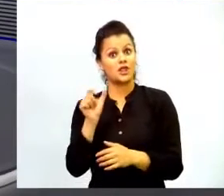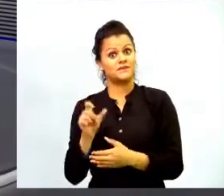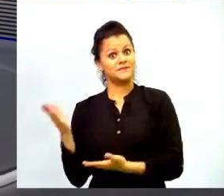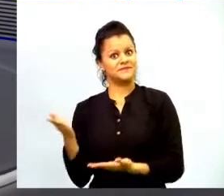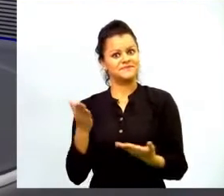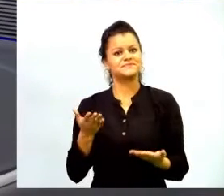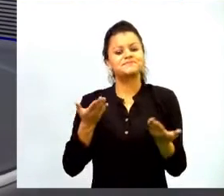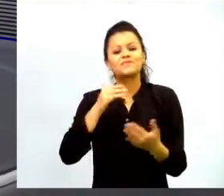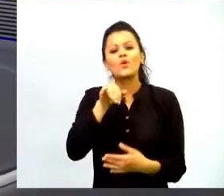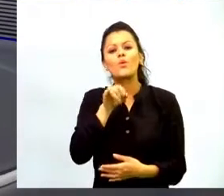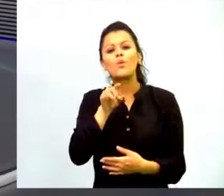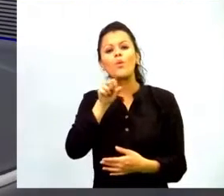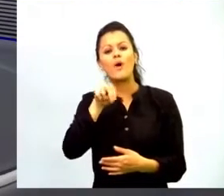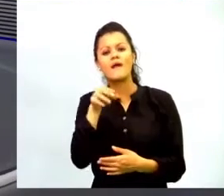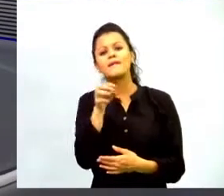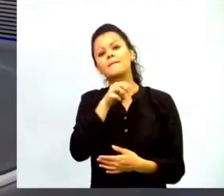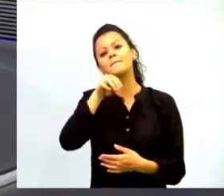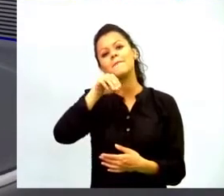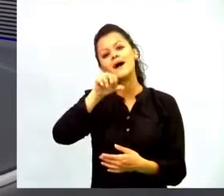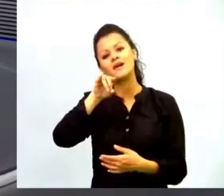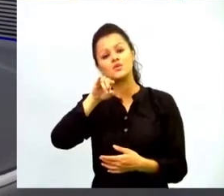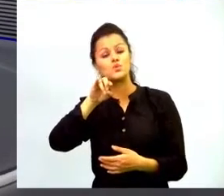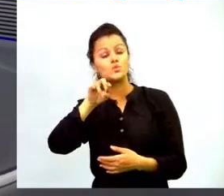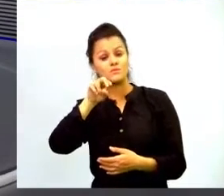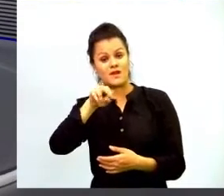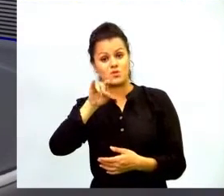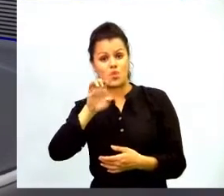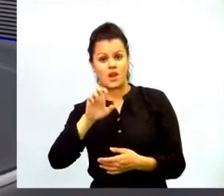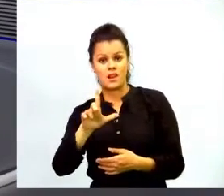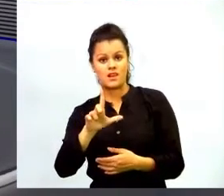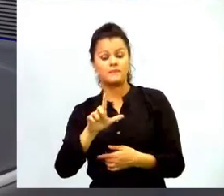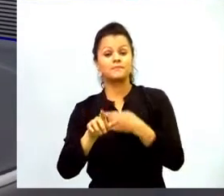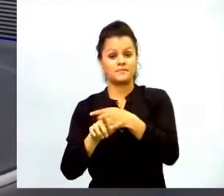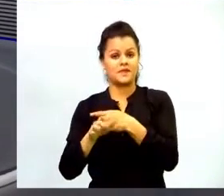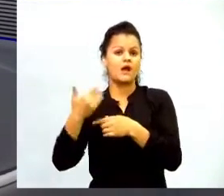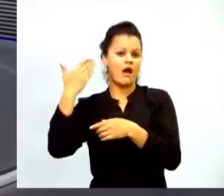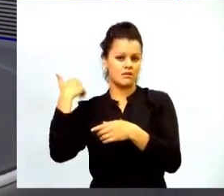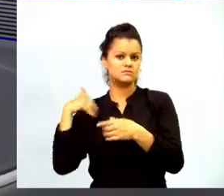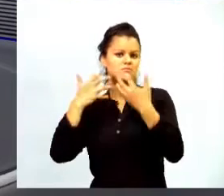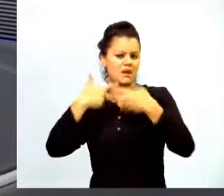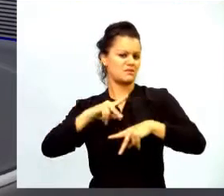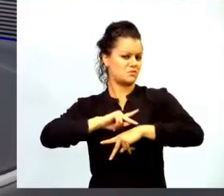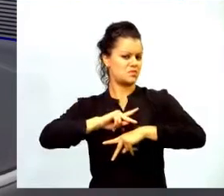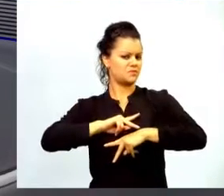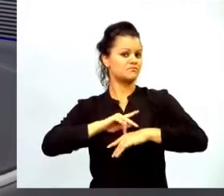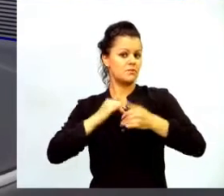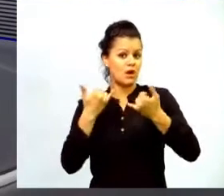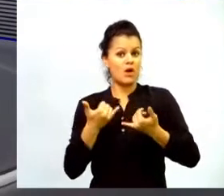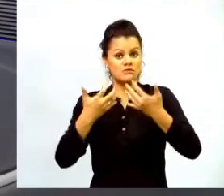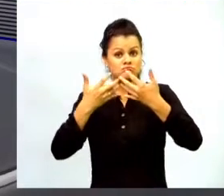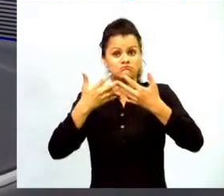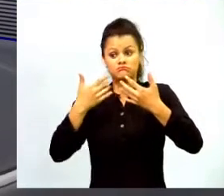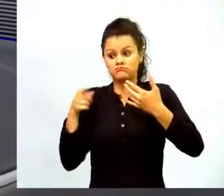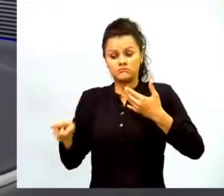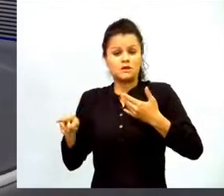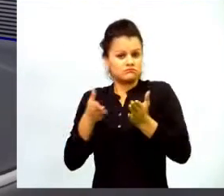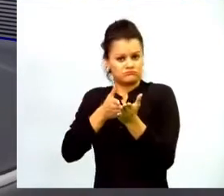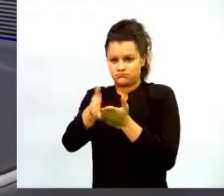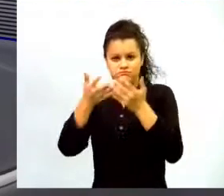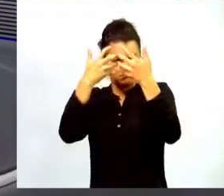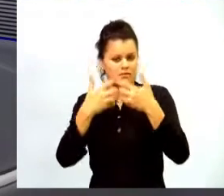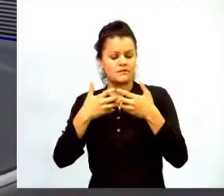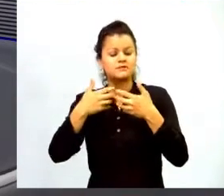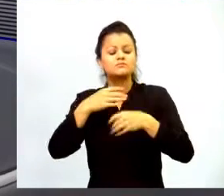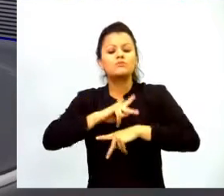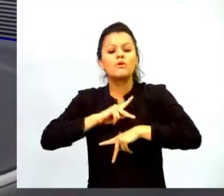Él fue en algún momento un emprendedor, hoy en día un empresario, dedicado a su empresa Aulas Amigas. Cuéntanos qué ha hecho